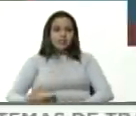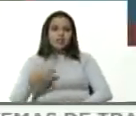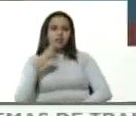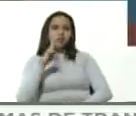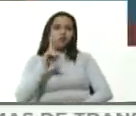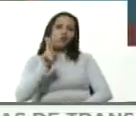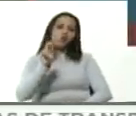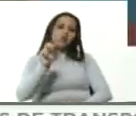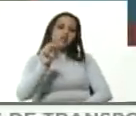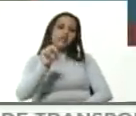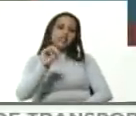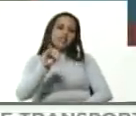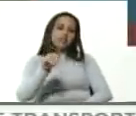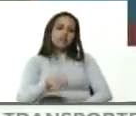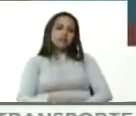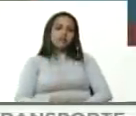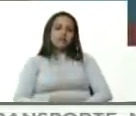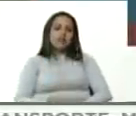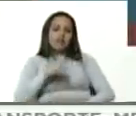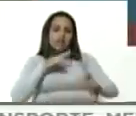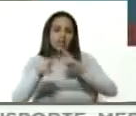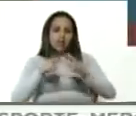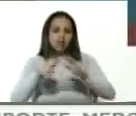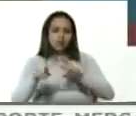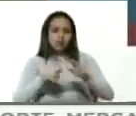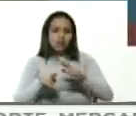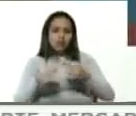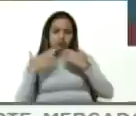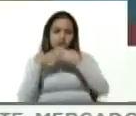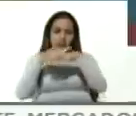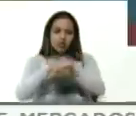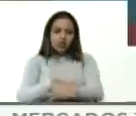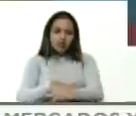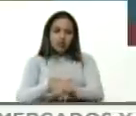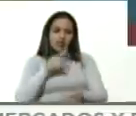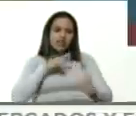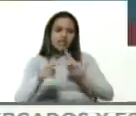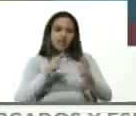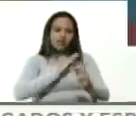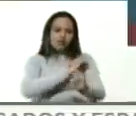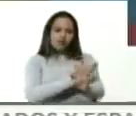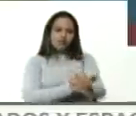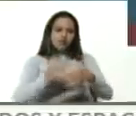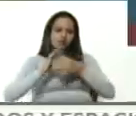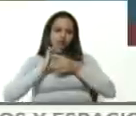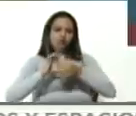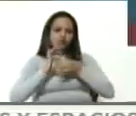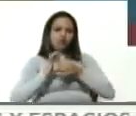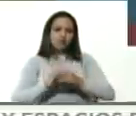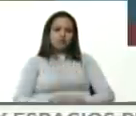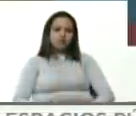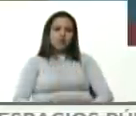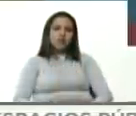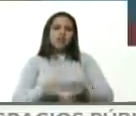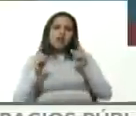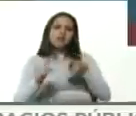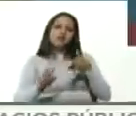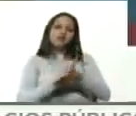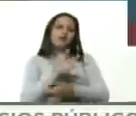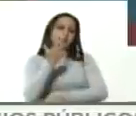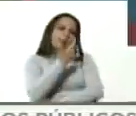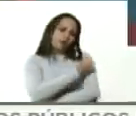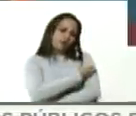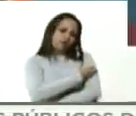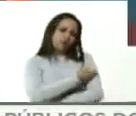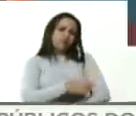nivel presidencial nuestra integración nuestra relación de cooperación estrecha sobre las vacunas efectivamente sabes que hay